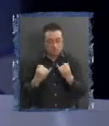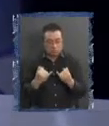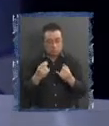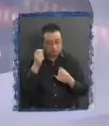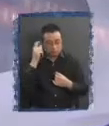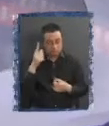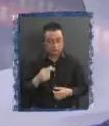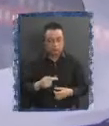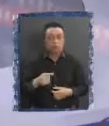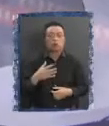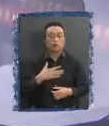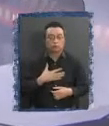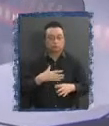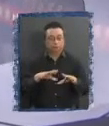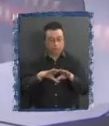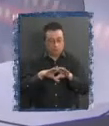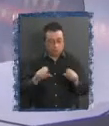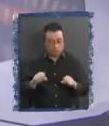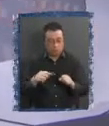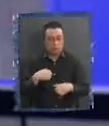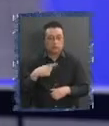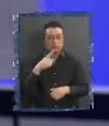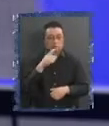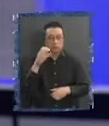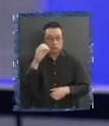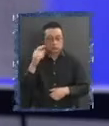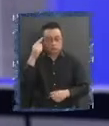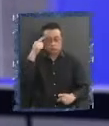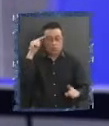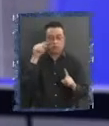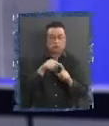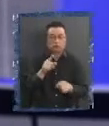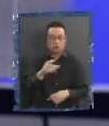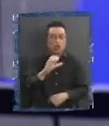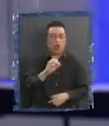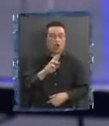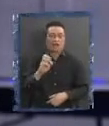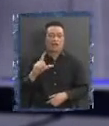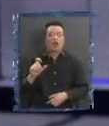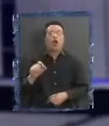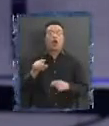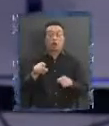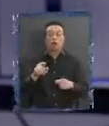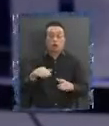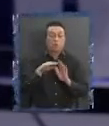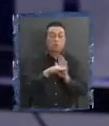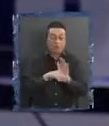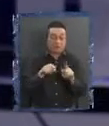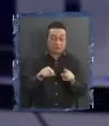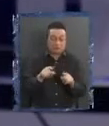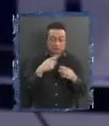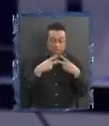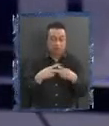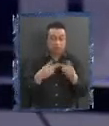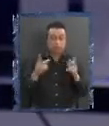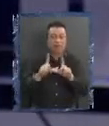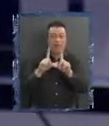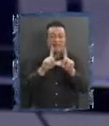eso compartimos totalmente el objetivo del gobernador Orrego porque precisamente por eso hacemos este programa por eso hacemos arredografía